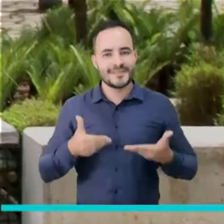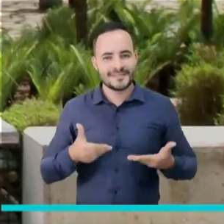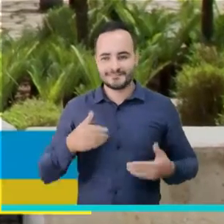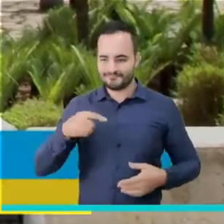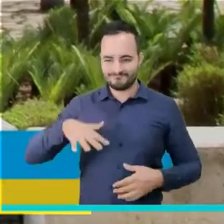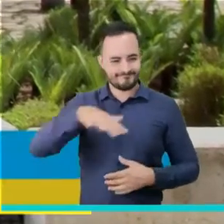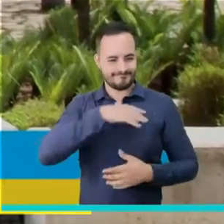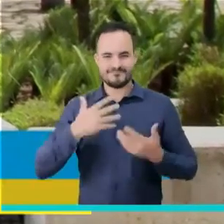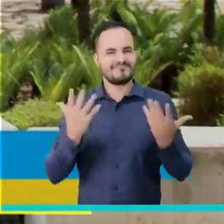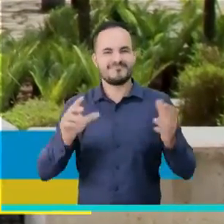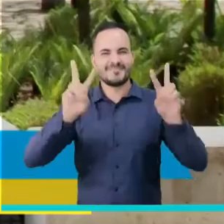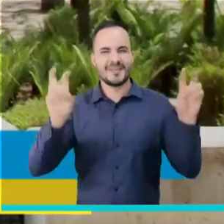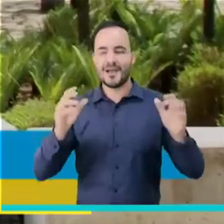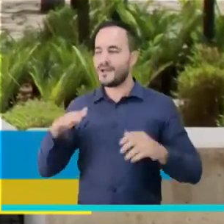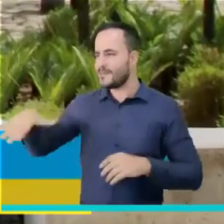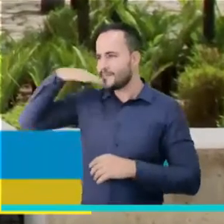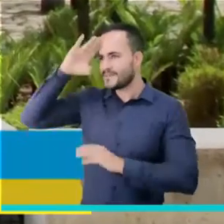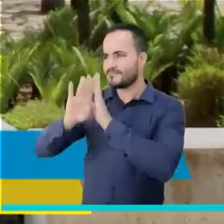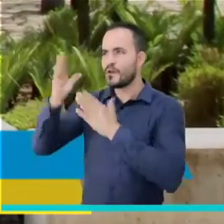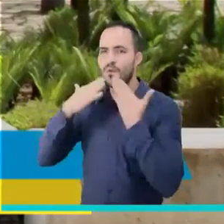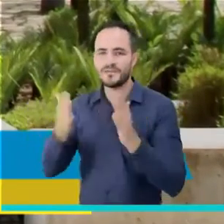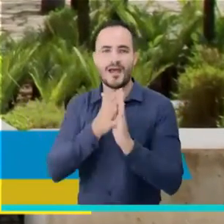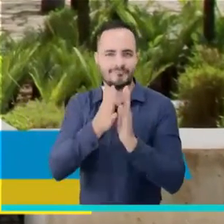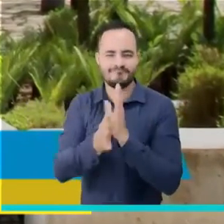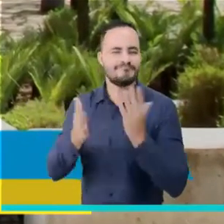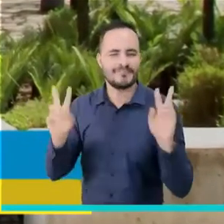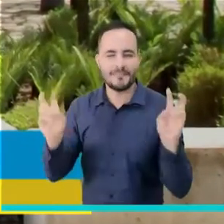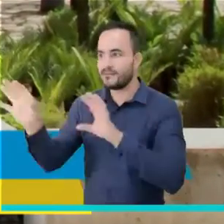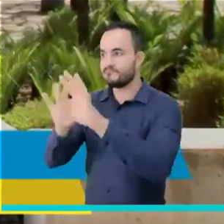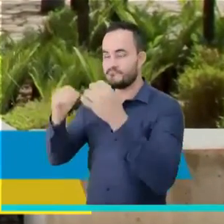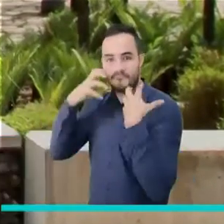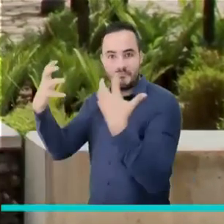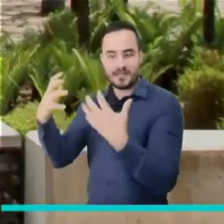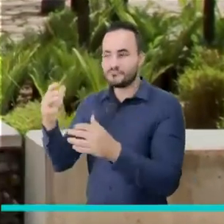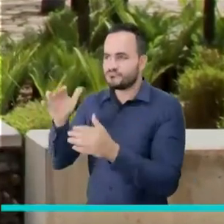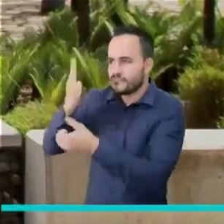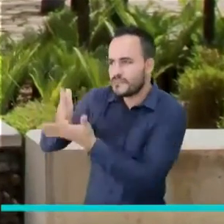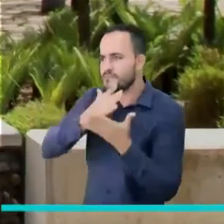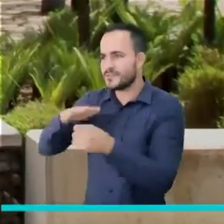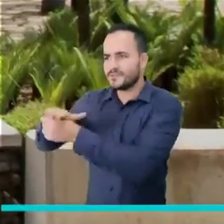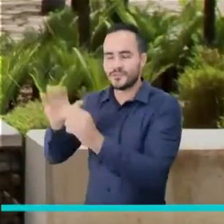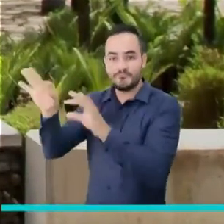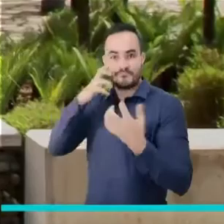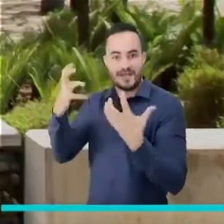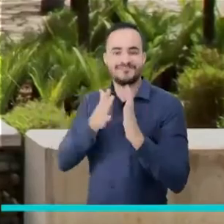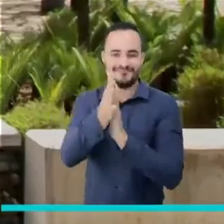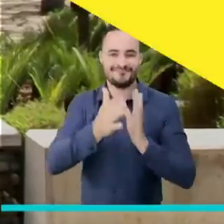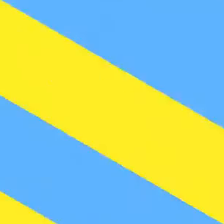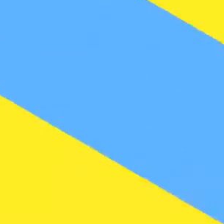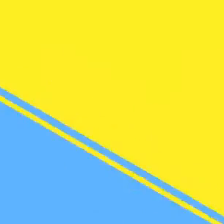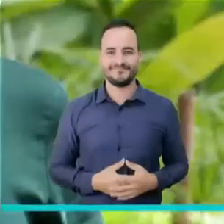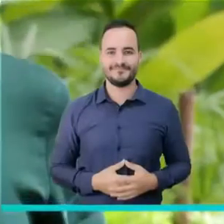Bienvenidos a una nueva emisión de Medellín Conecta TV. Aquí conocerán los hechos y las historias más destacadas de nuestra Medellín Futuro.